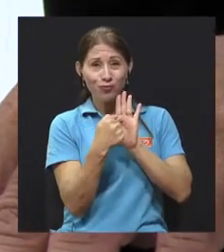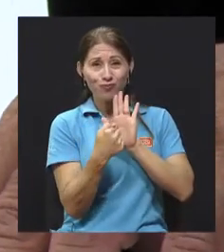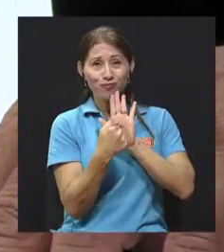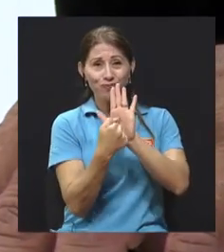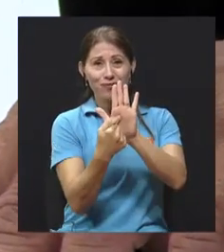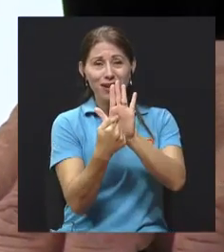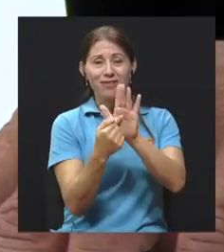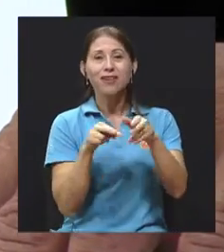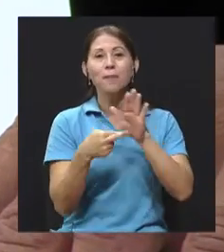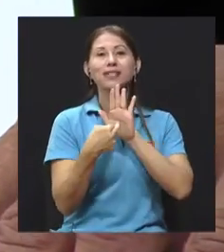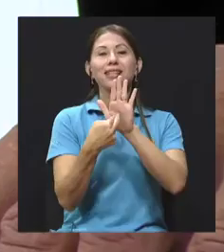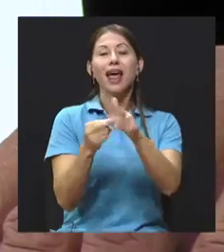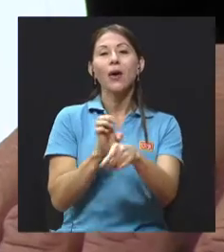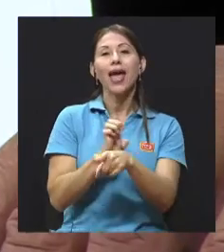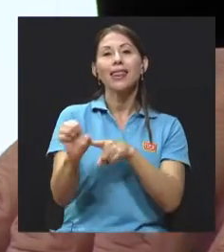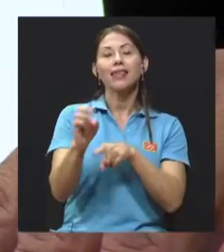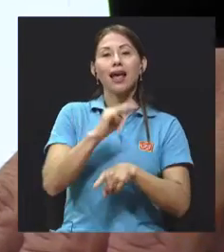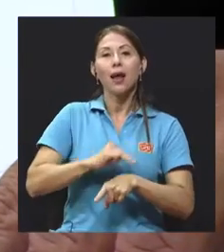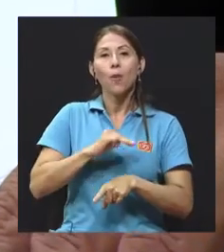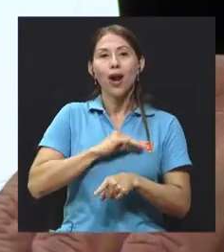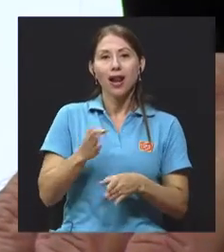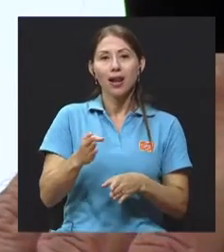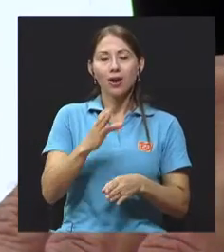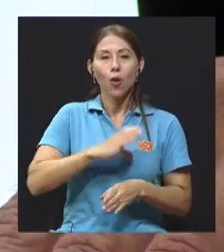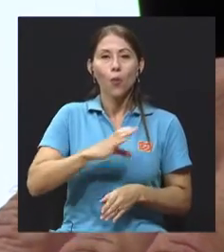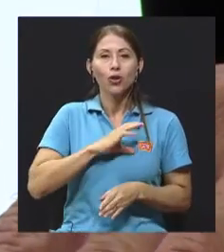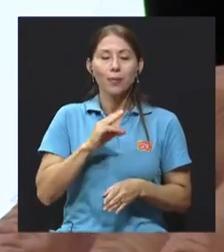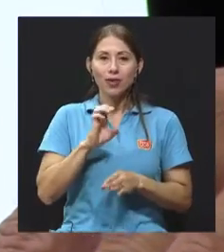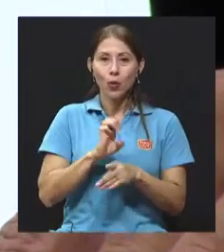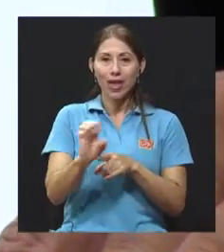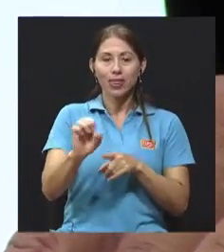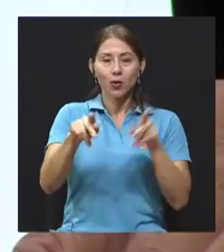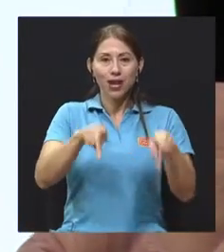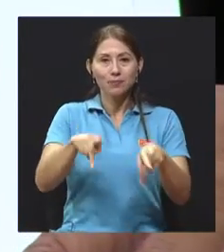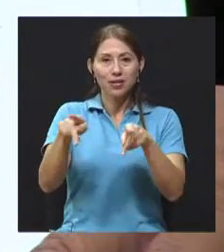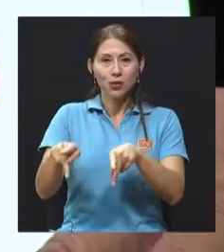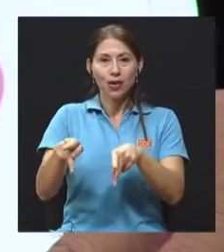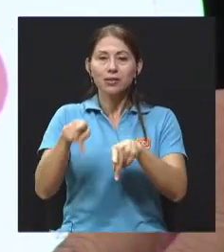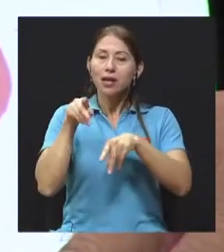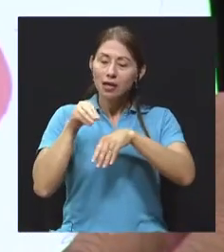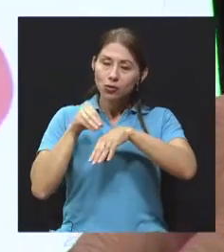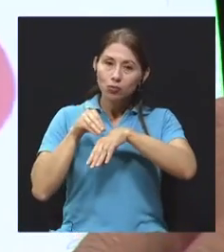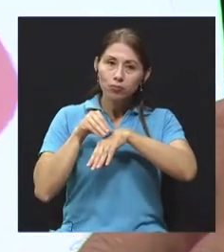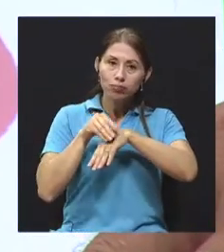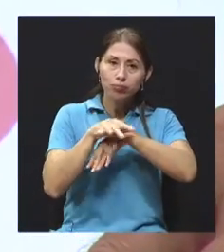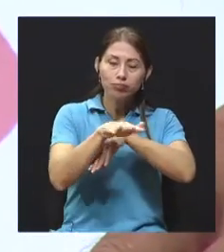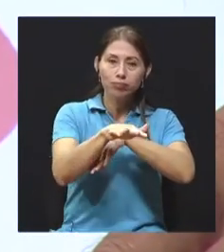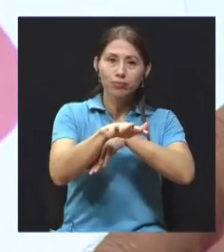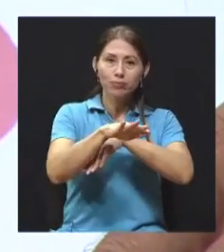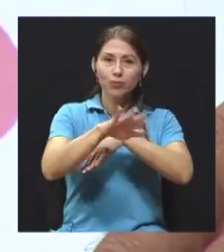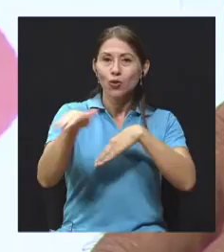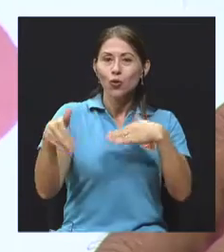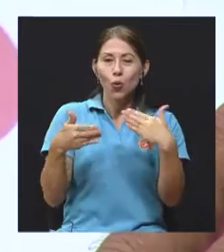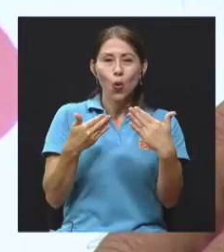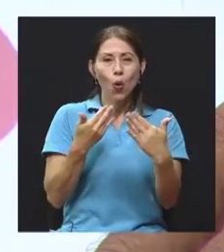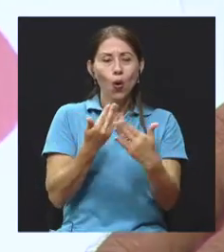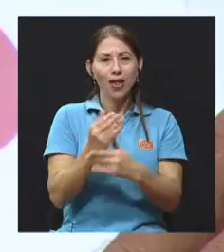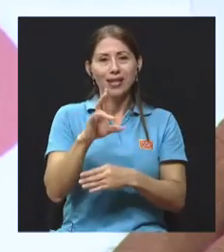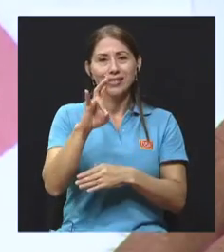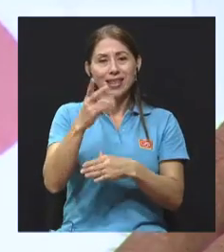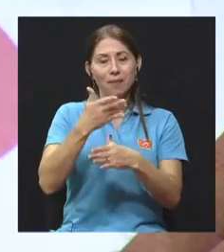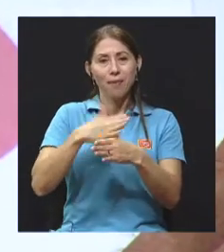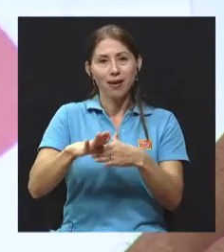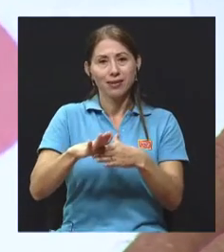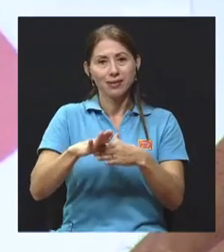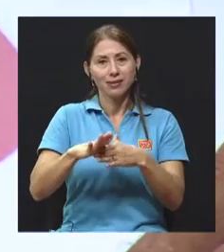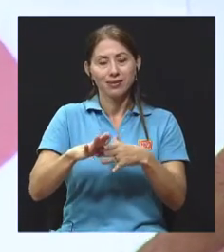moral, el comportamiento ético de las personas y cómo esto repercute en todas las otras siete partes de todo el quehacer humano